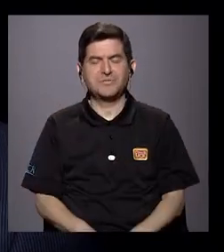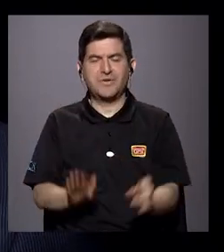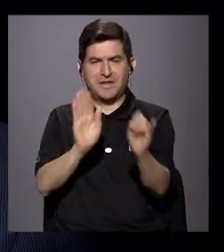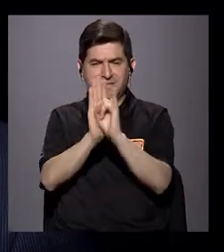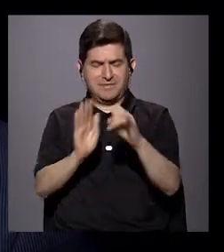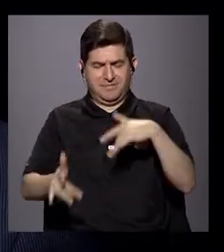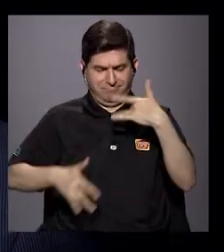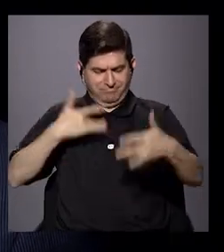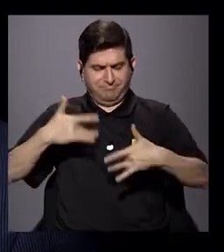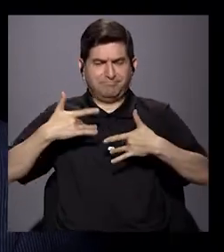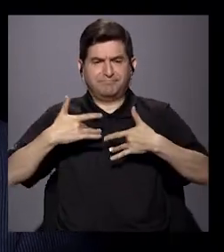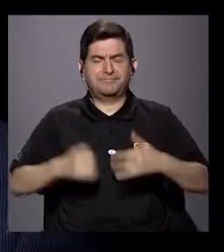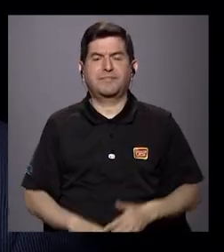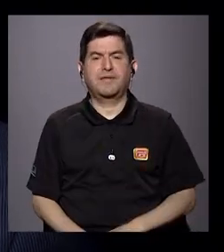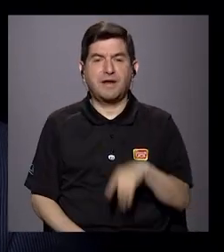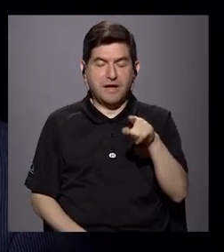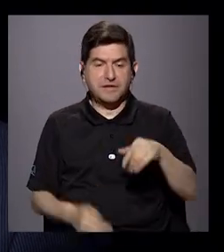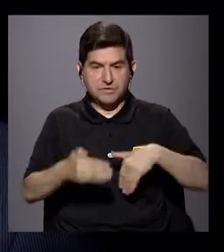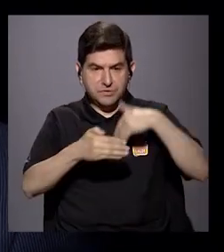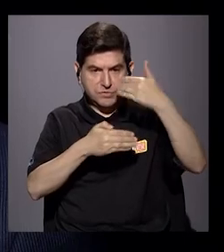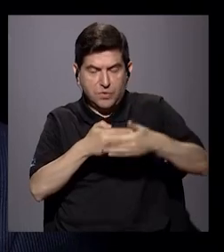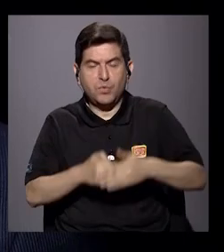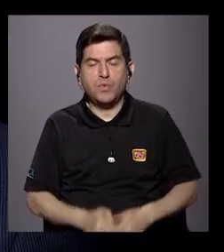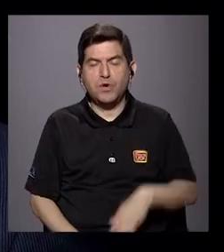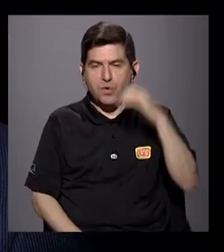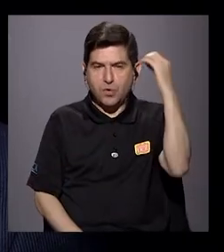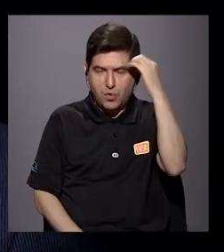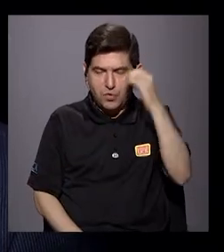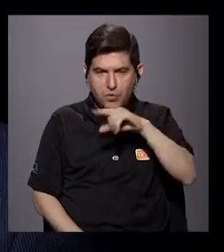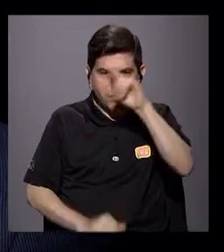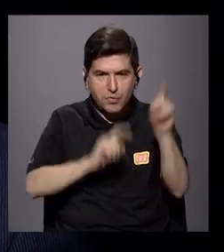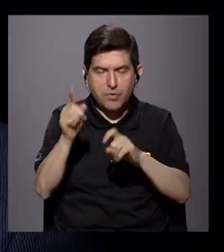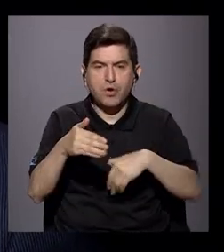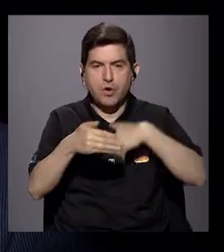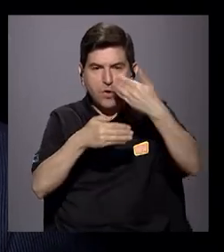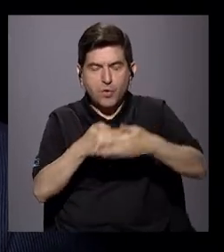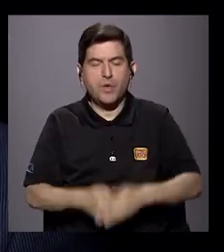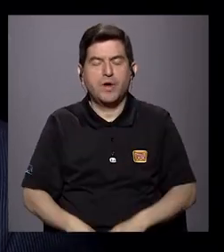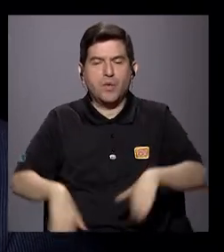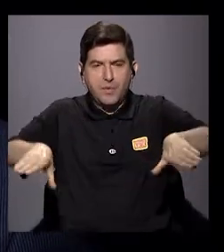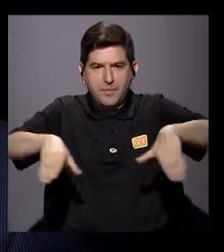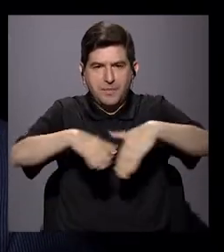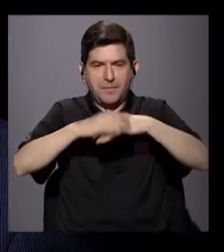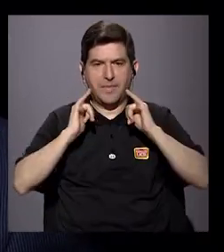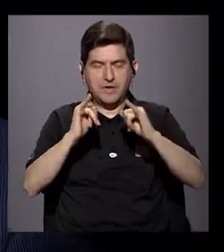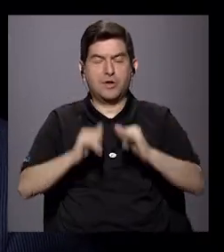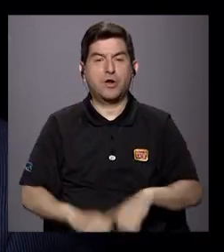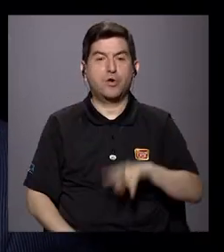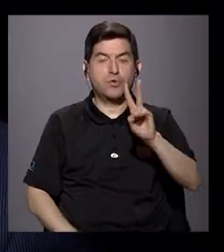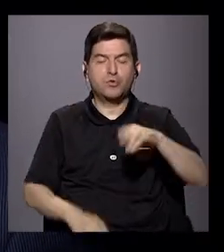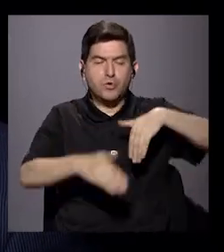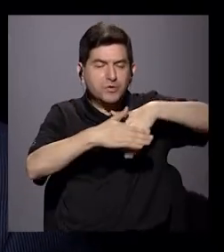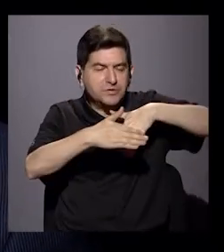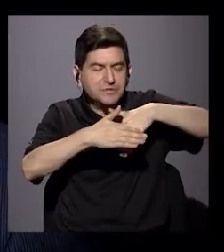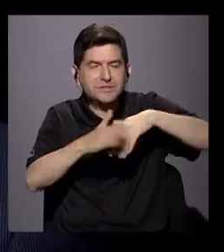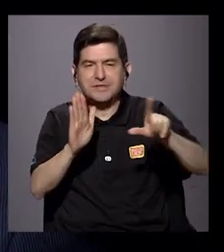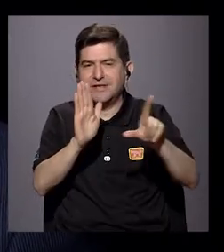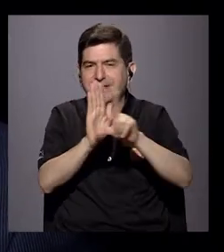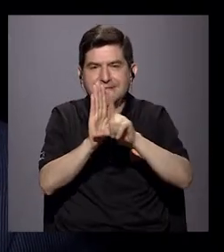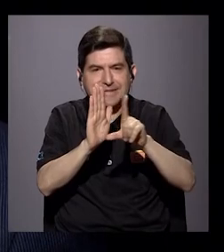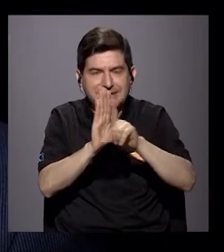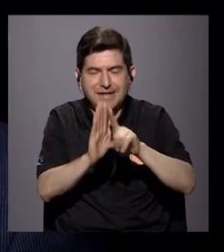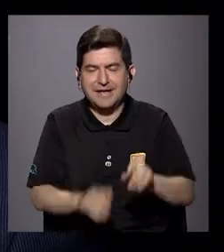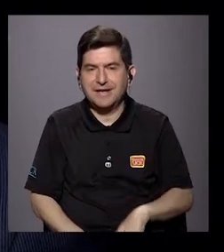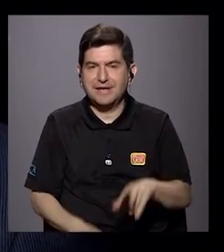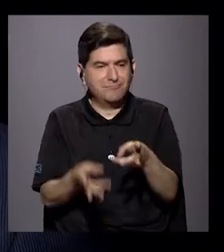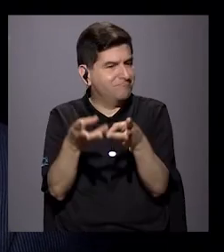identificaban y esto vino a partir de la opinión consultiva y el otro tema fue el matrimonio igualitario, que eran dos enormes nudos a nivel legal que no estaban siendo